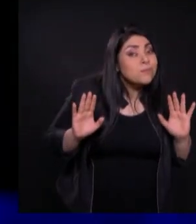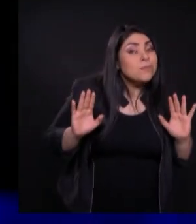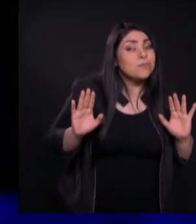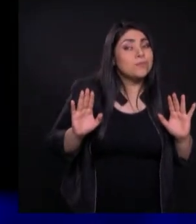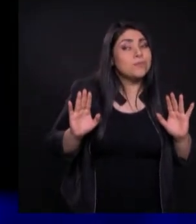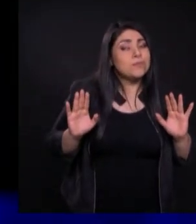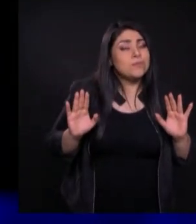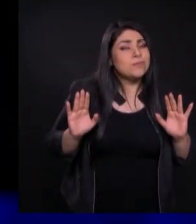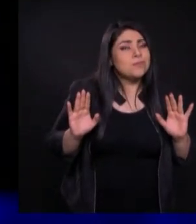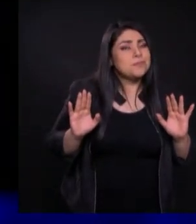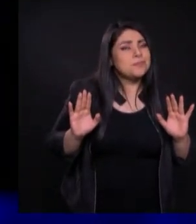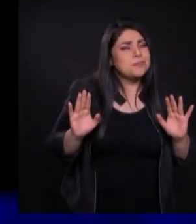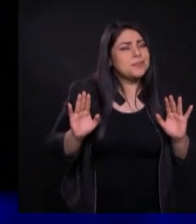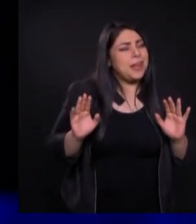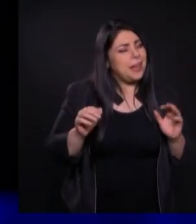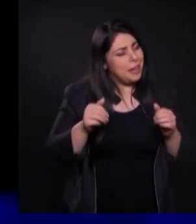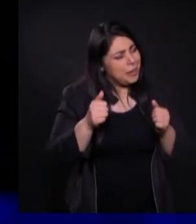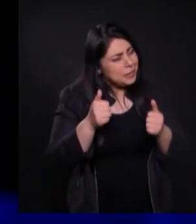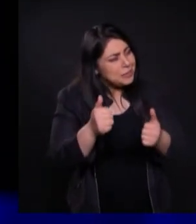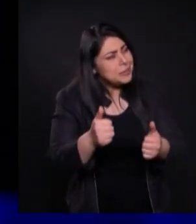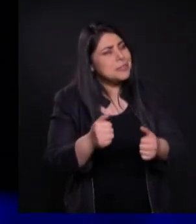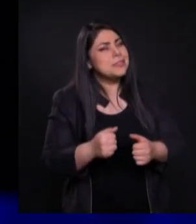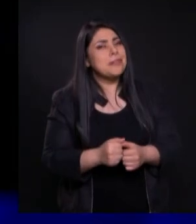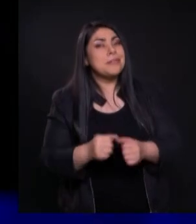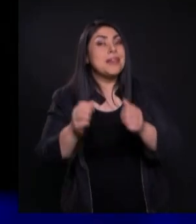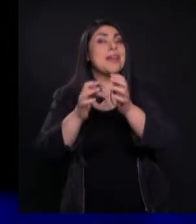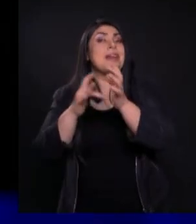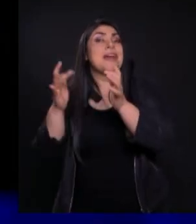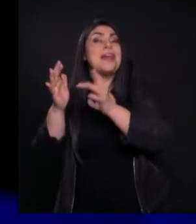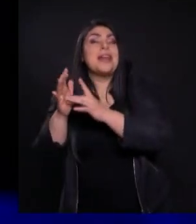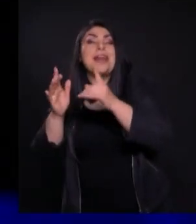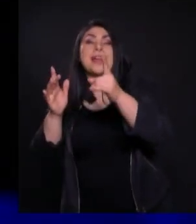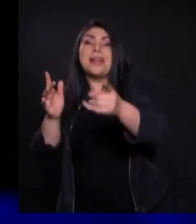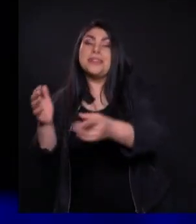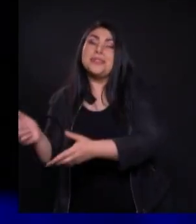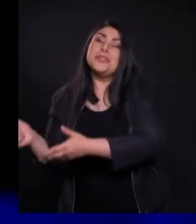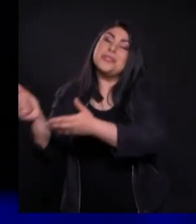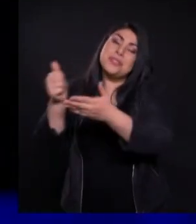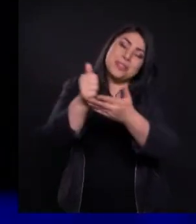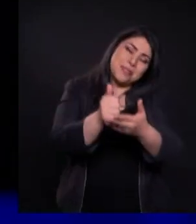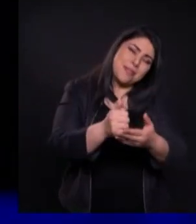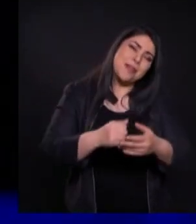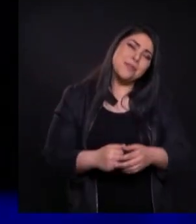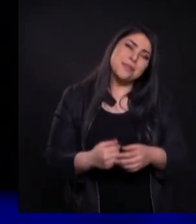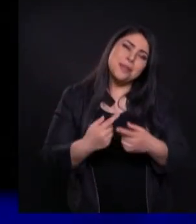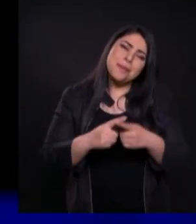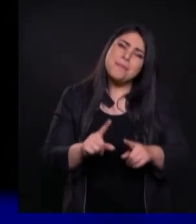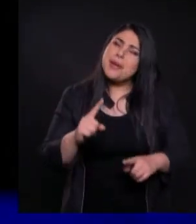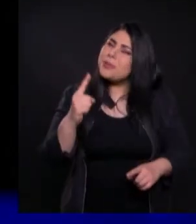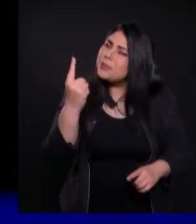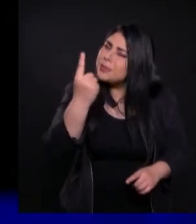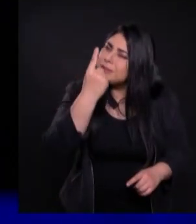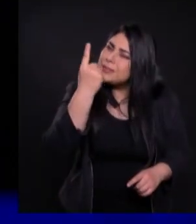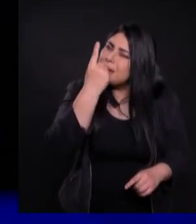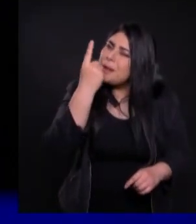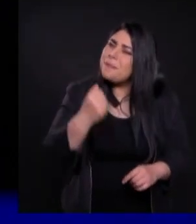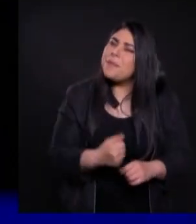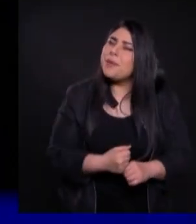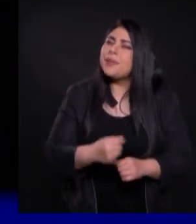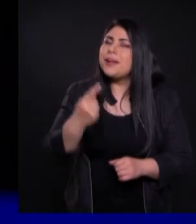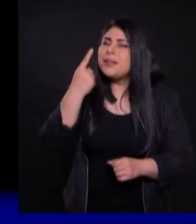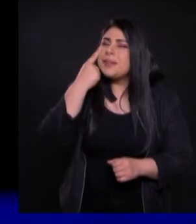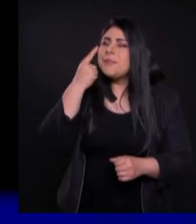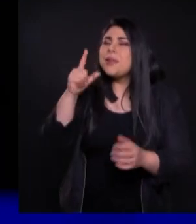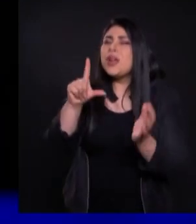Fantástico Yo te aseguro Que él te va a ayudar A poder hacerlo Pero es importante Que descubramos juntos Lo que dice Lucas 9